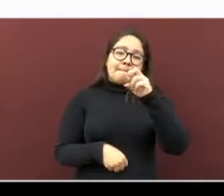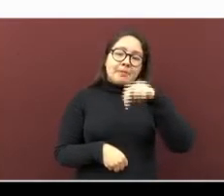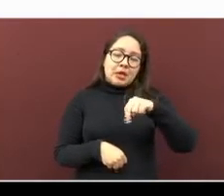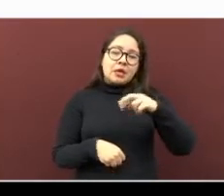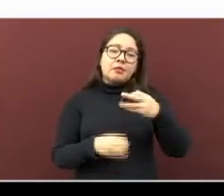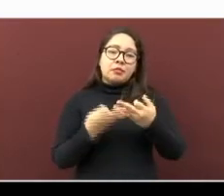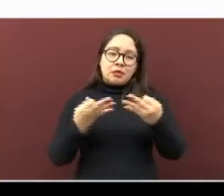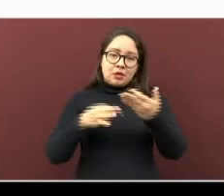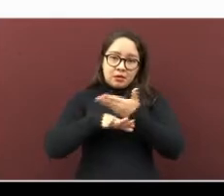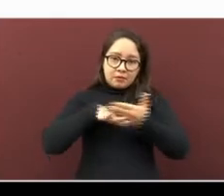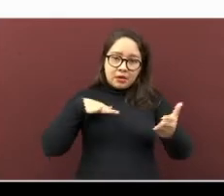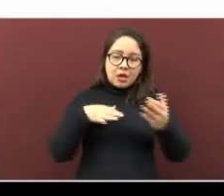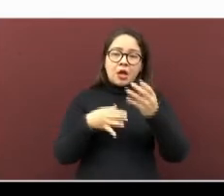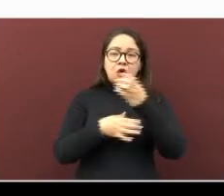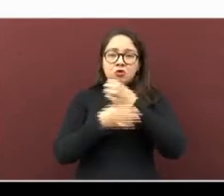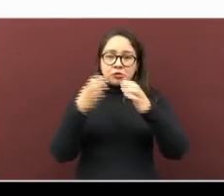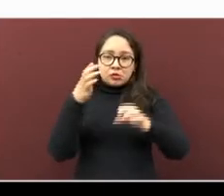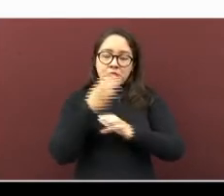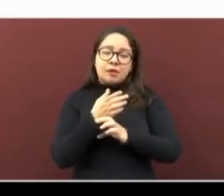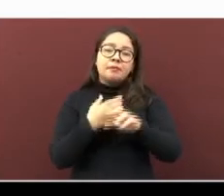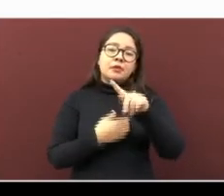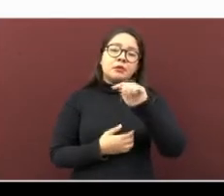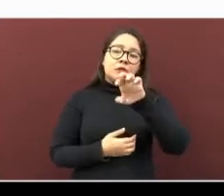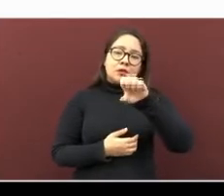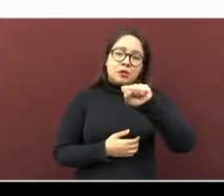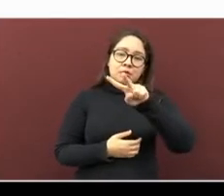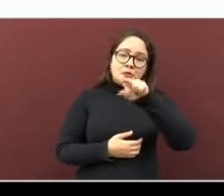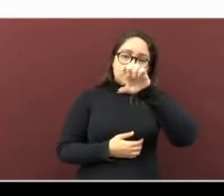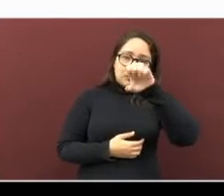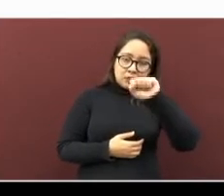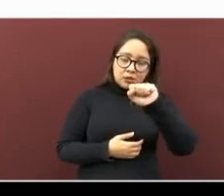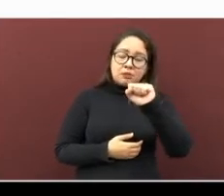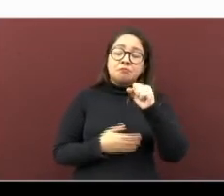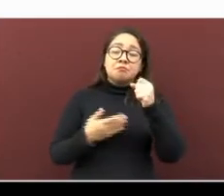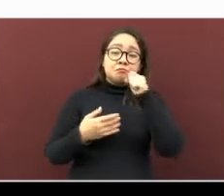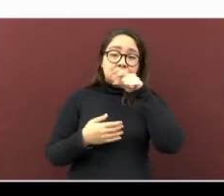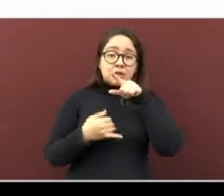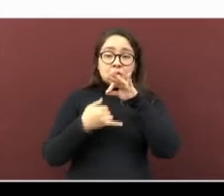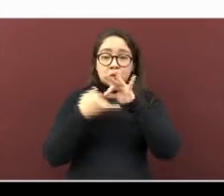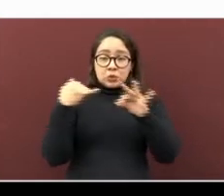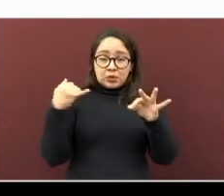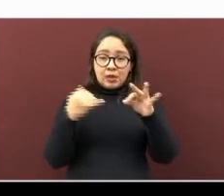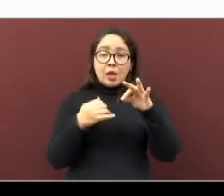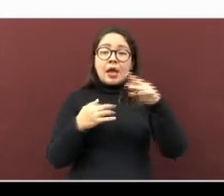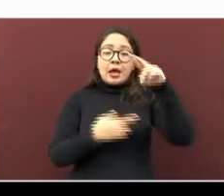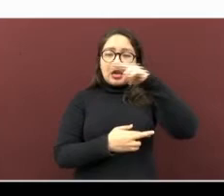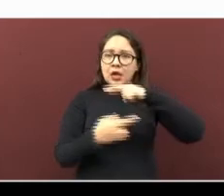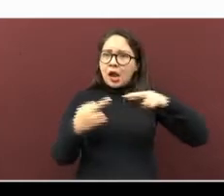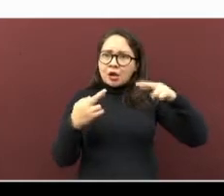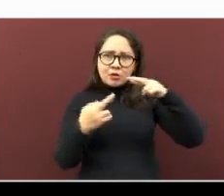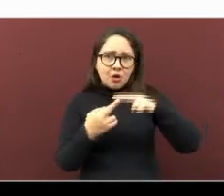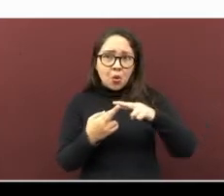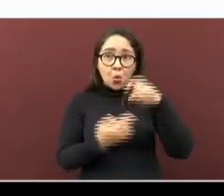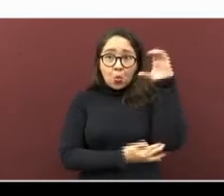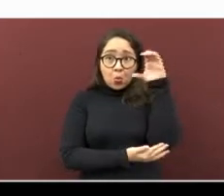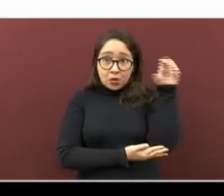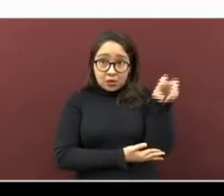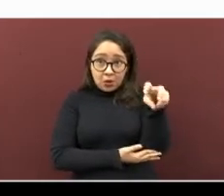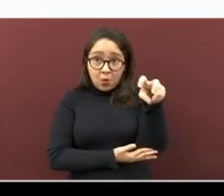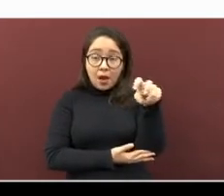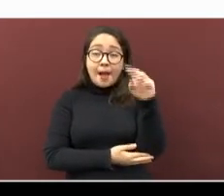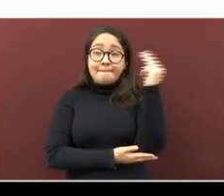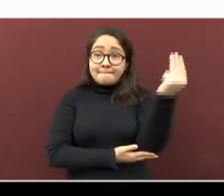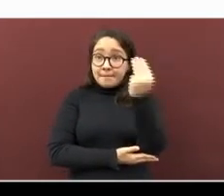Blanca, Cozamaloapan, Tres Valles, y por último, para la región Coachacualcos,